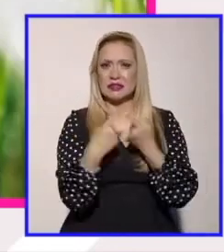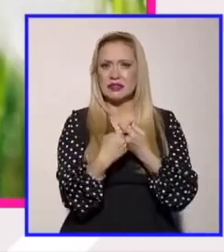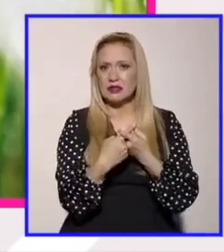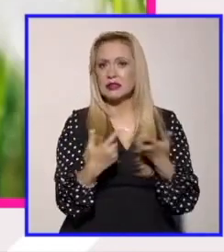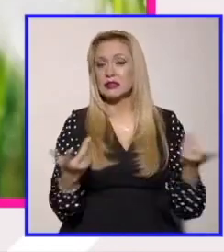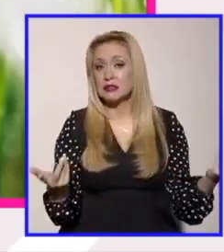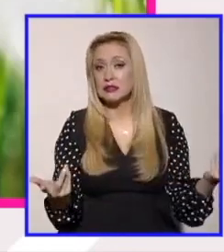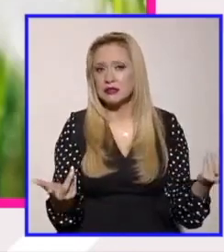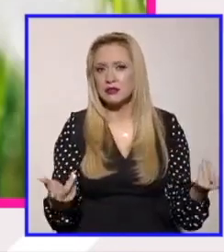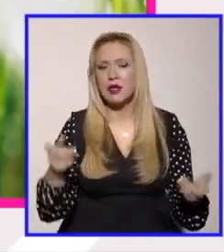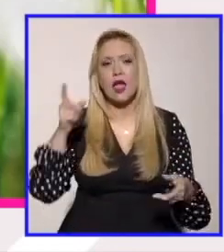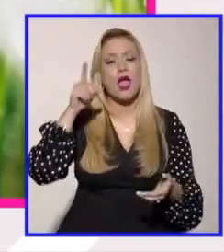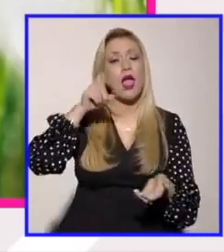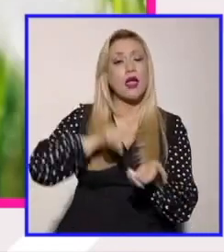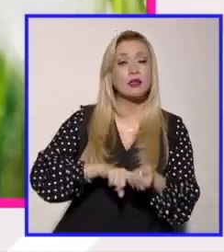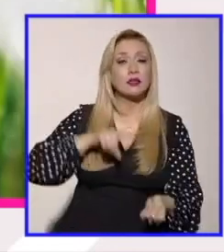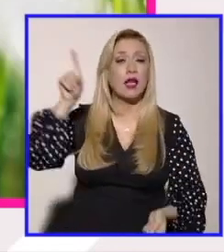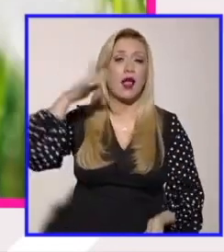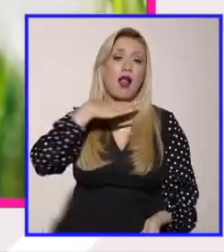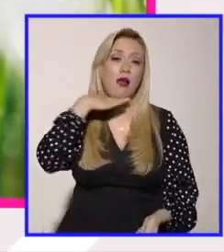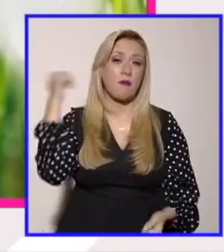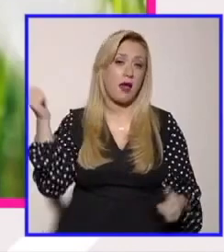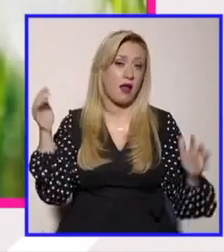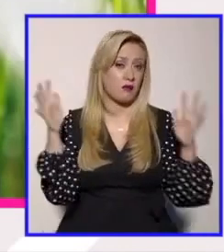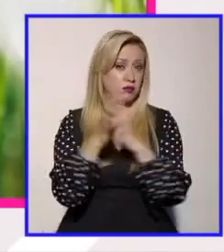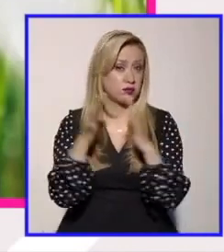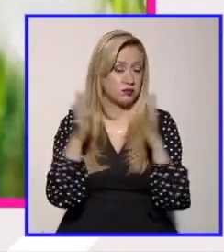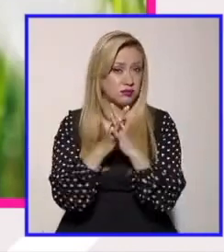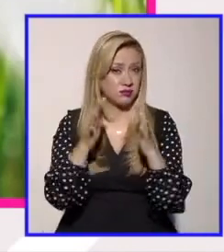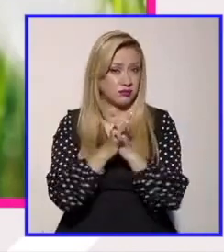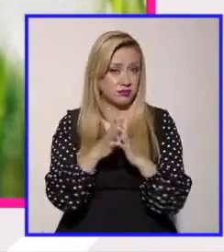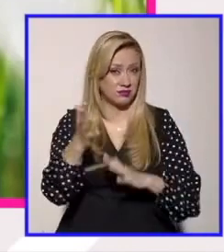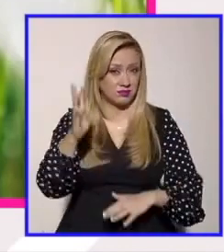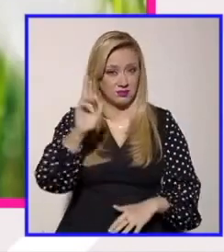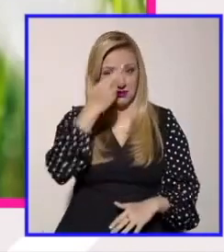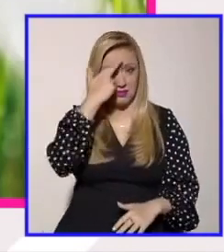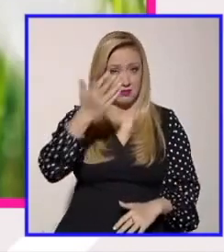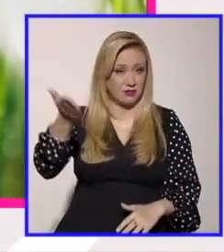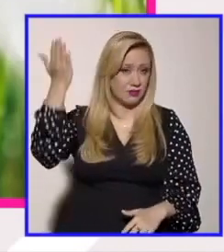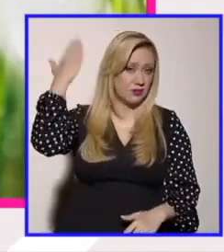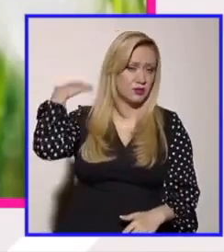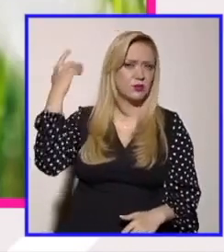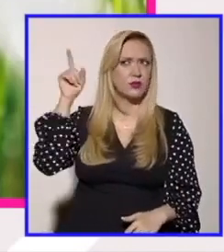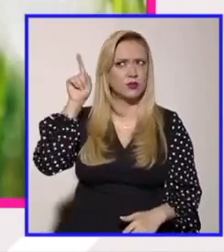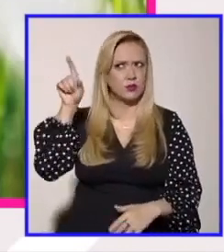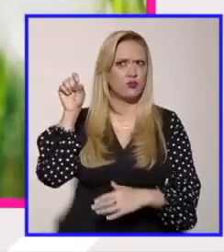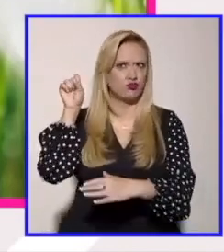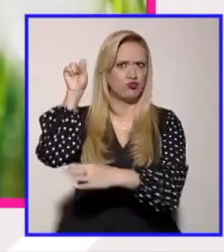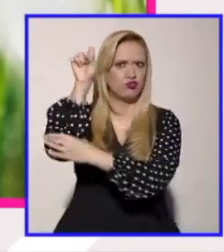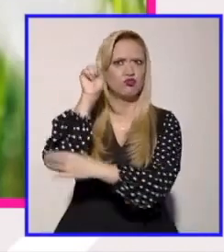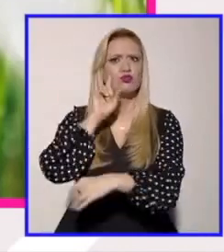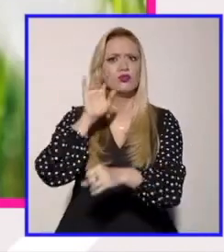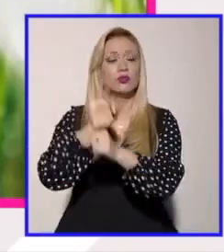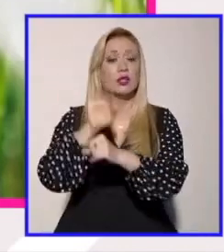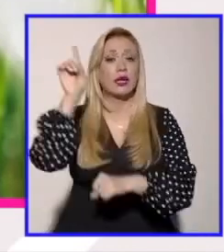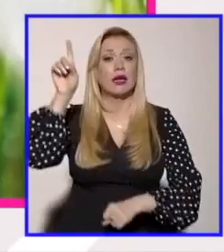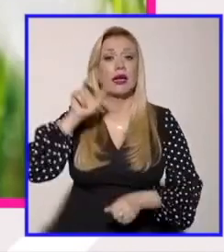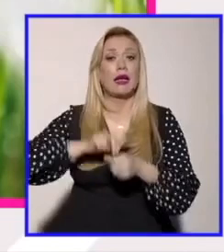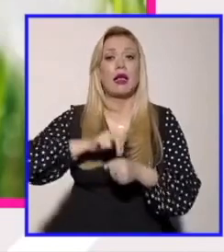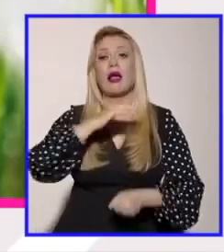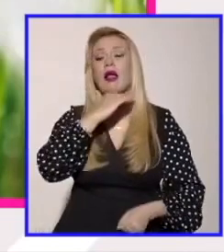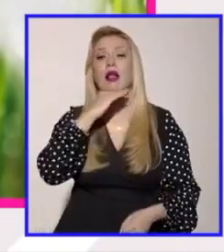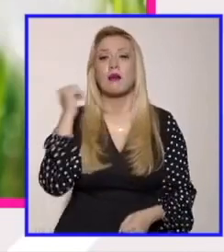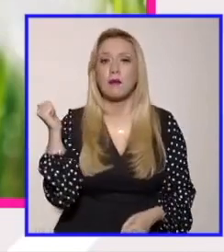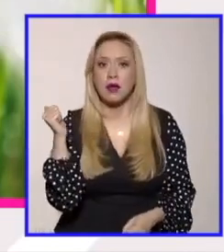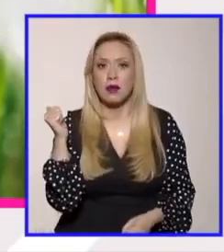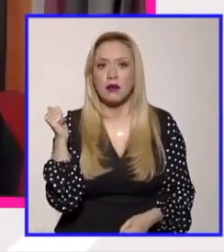la Alemania de entreguerras hubo feministas en Alemania y esto